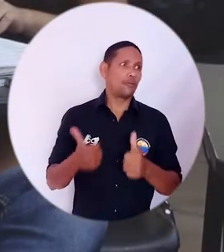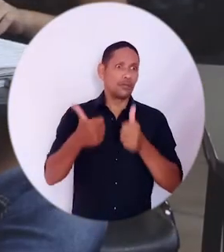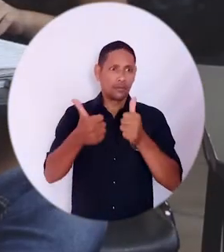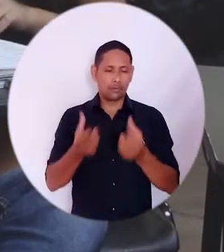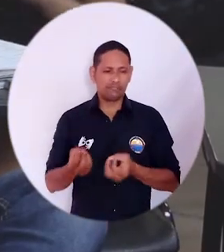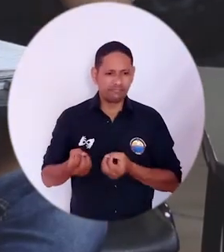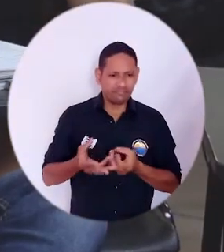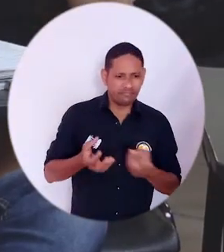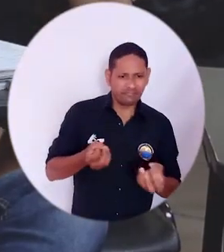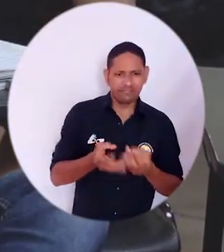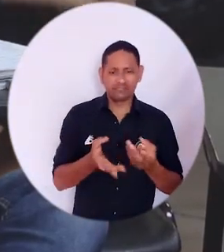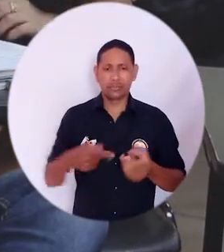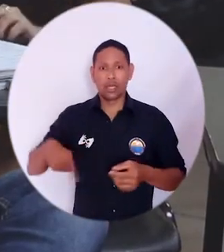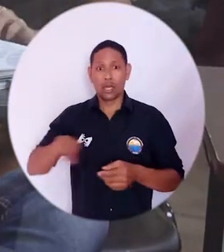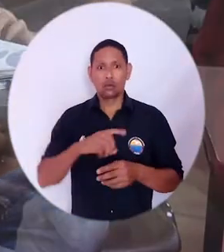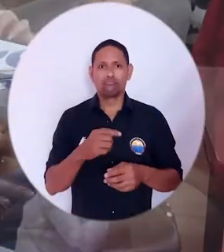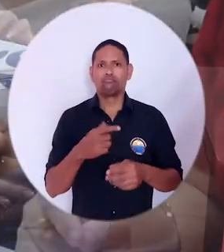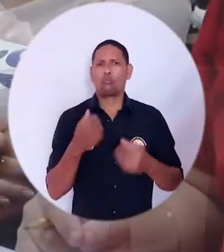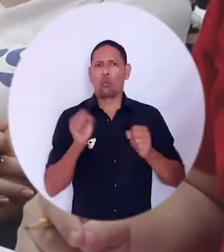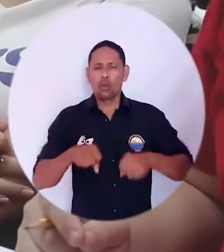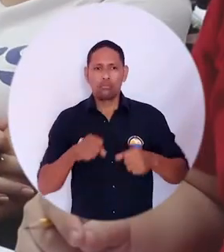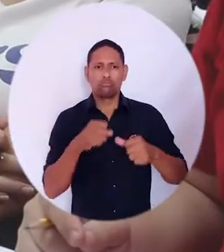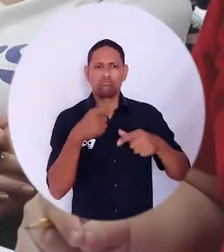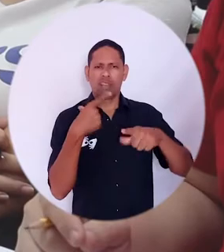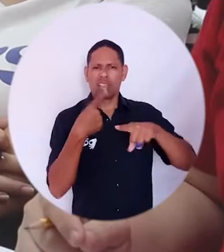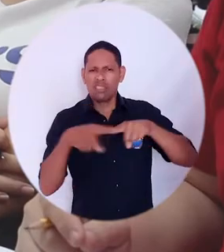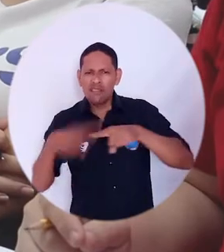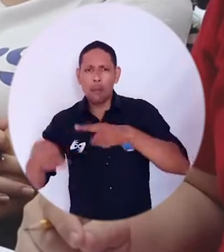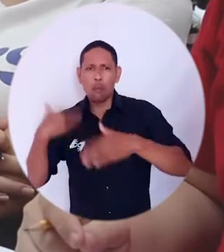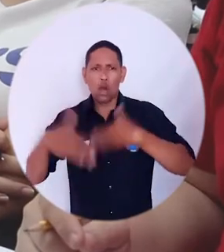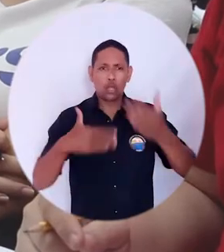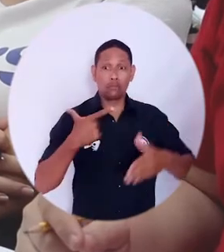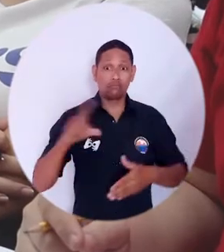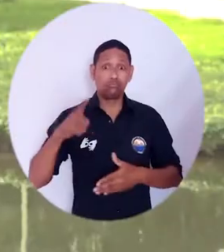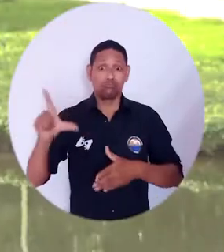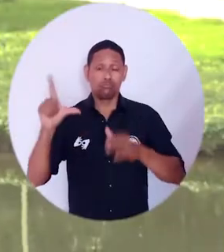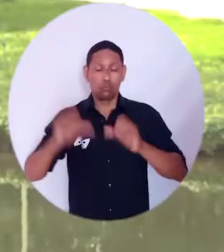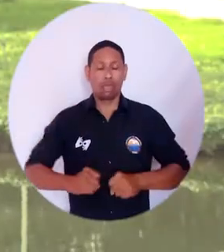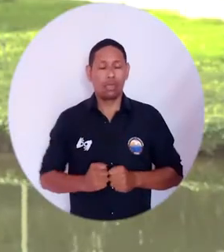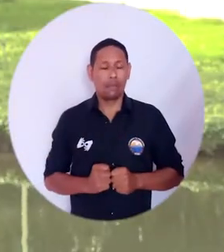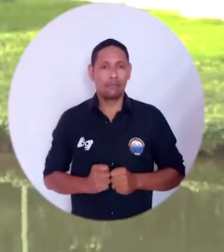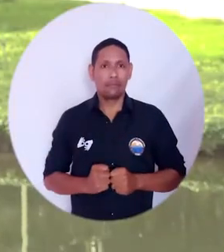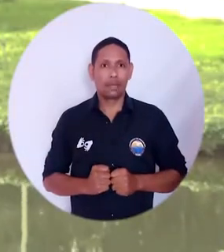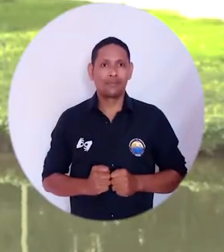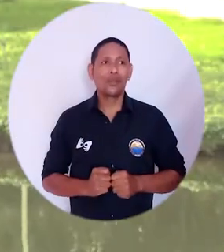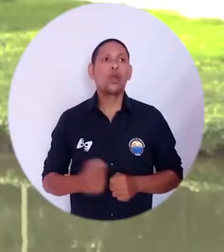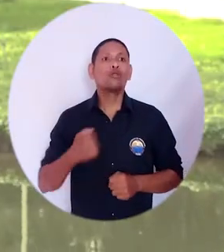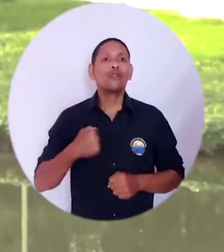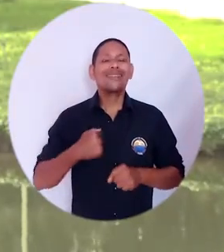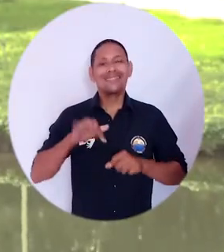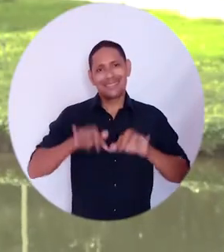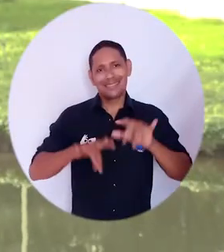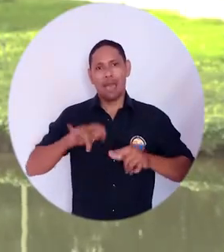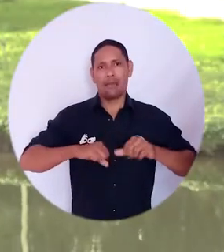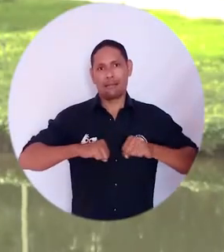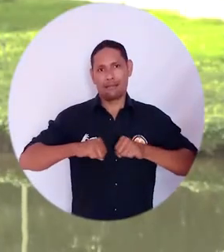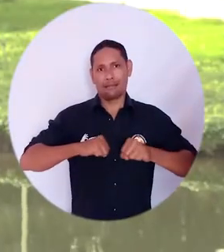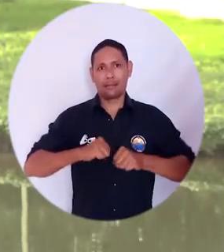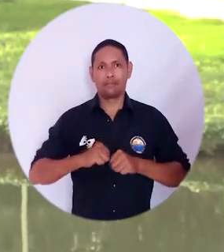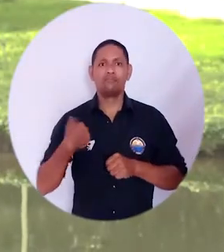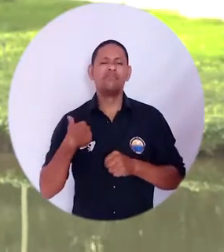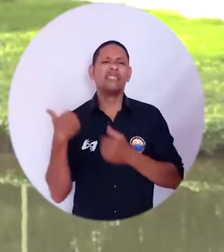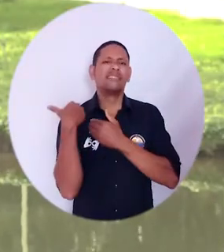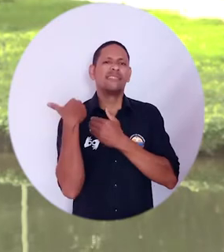esta asociación para el programa son capaces de liderar todos estos procesos. Yo como Secretaria de